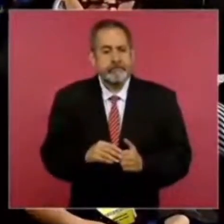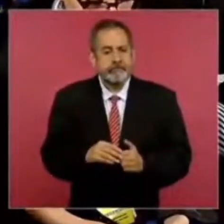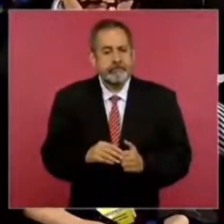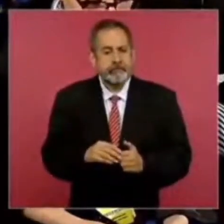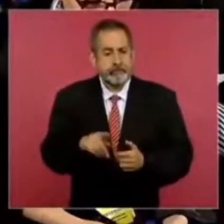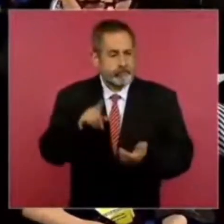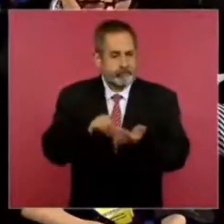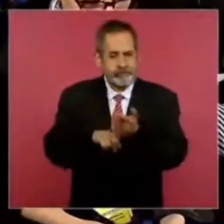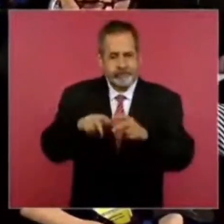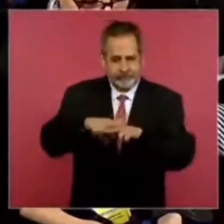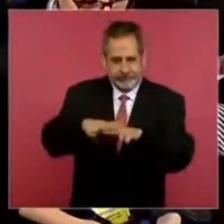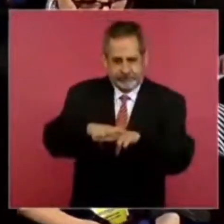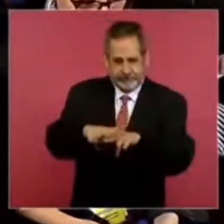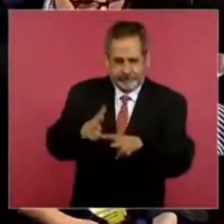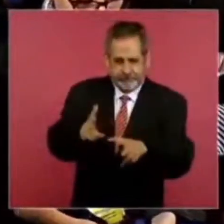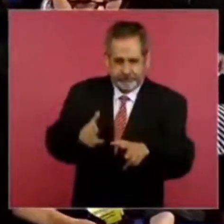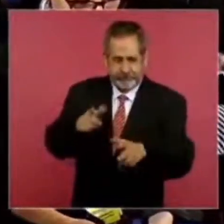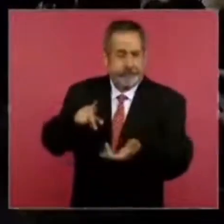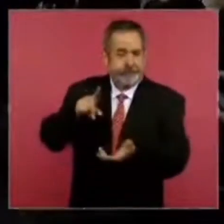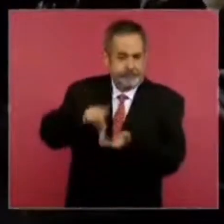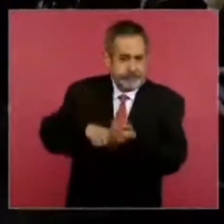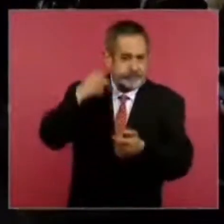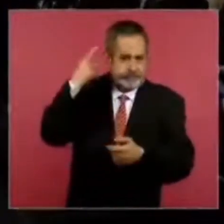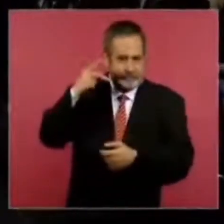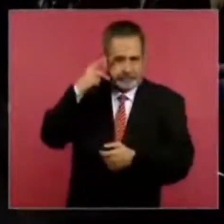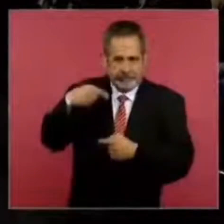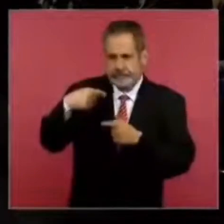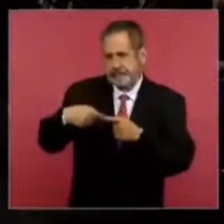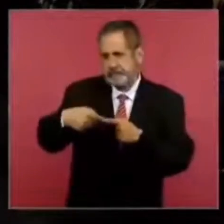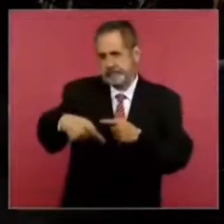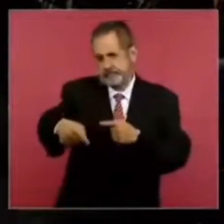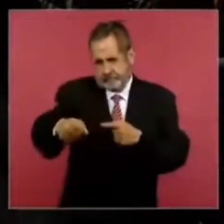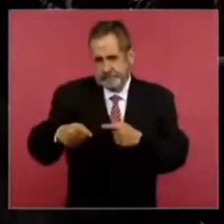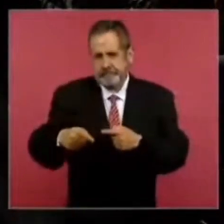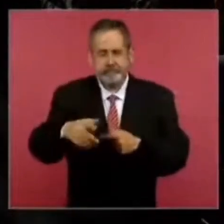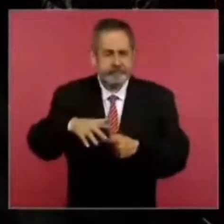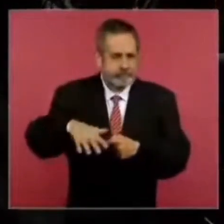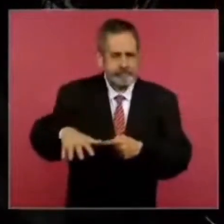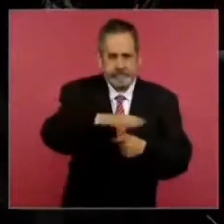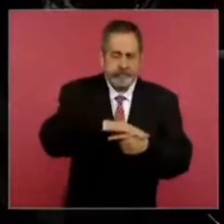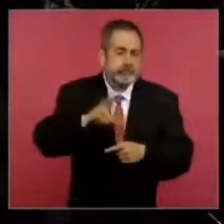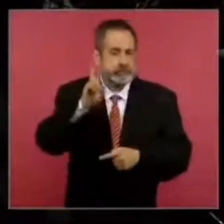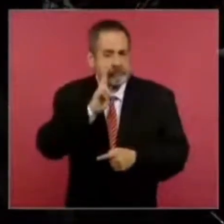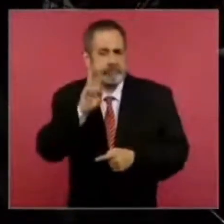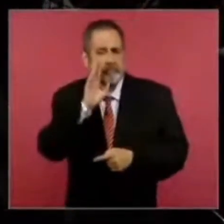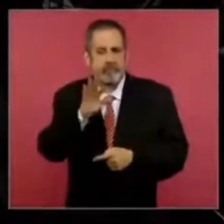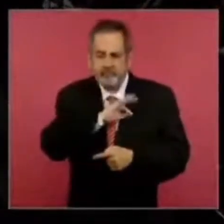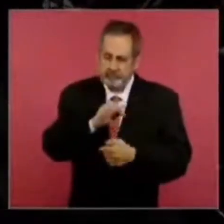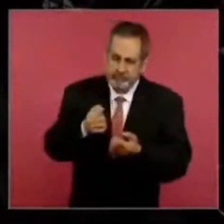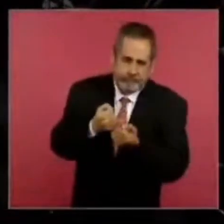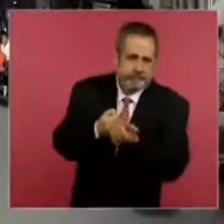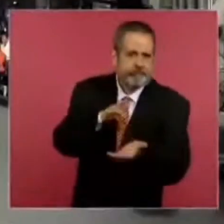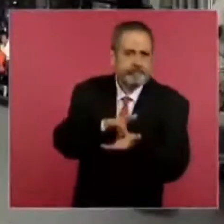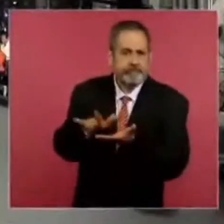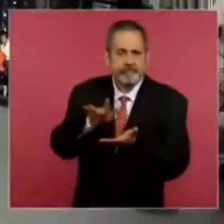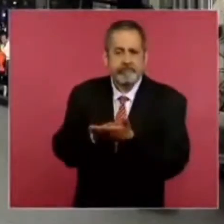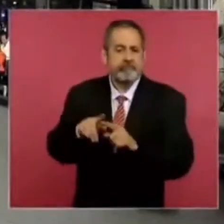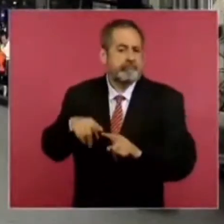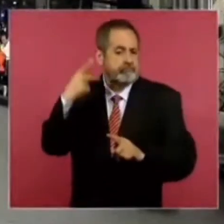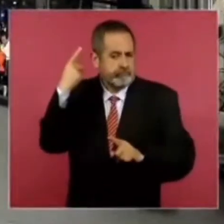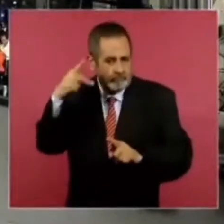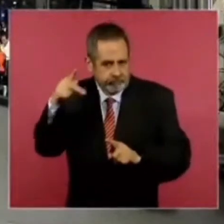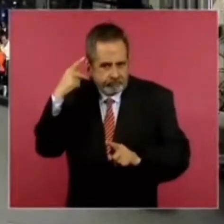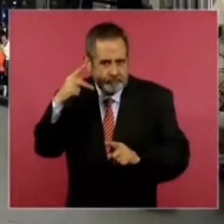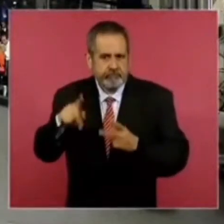varias líneas que se están proyectando para los próximos años, estas líneas de trenes, si se puede impulsar la de Puebla,